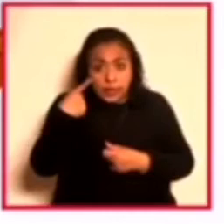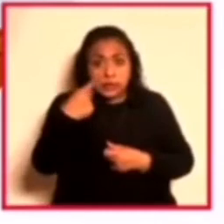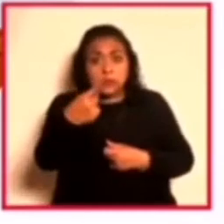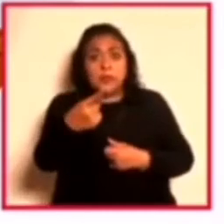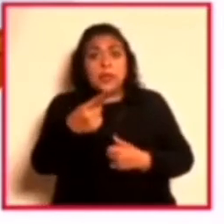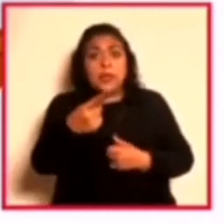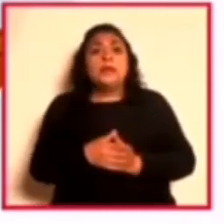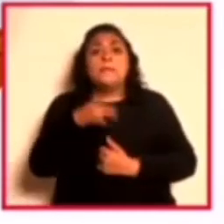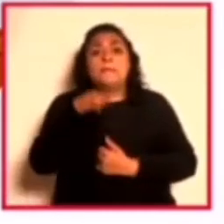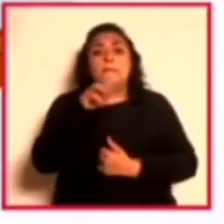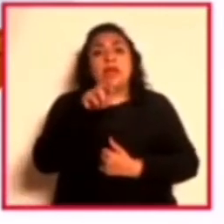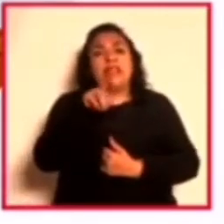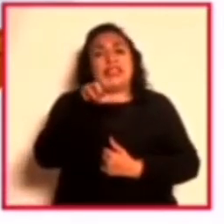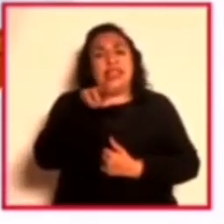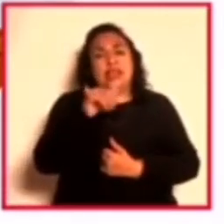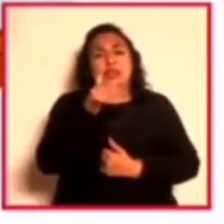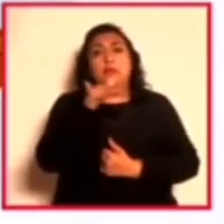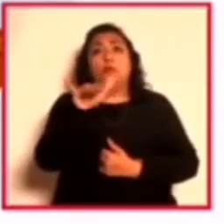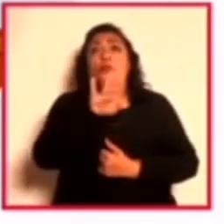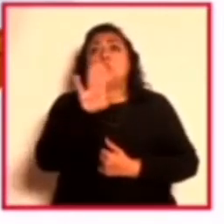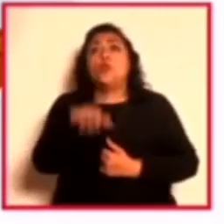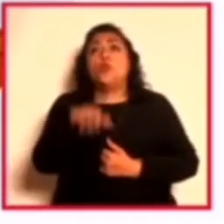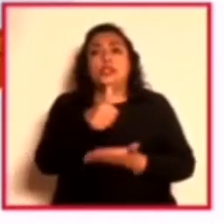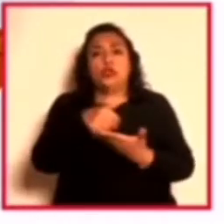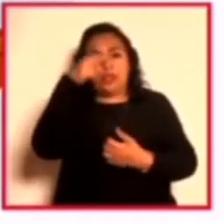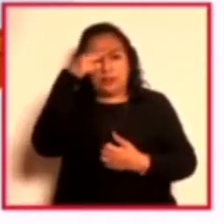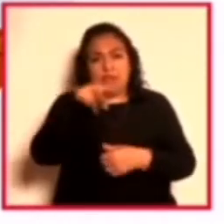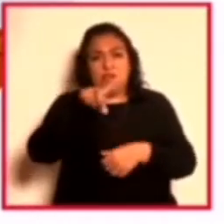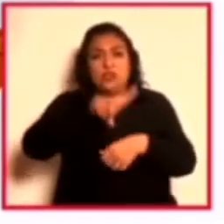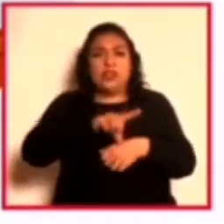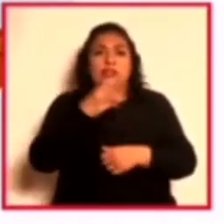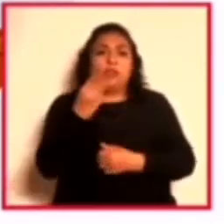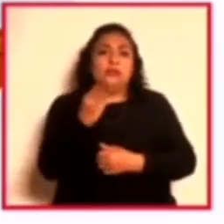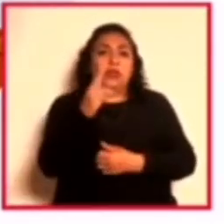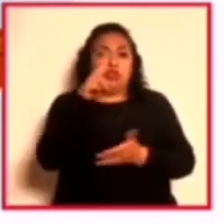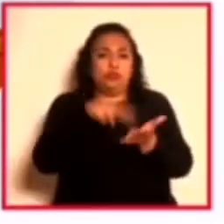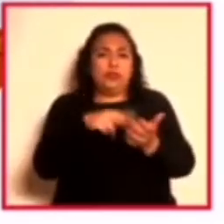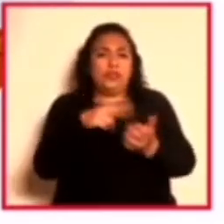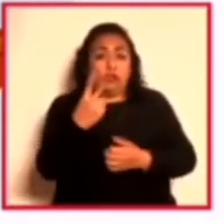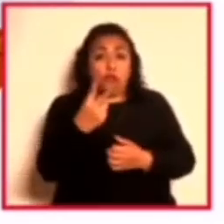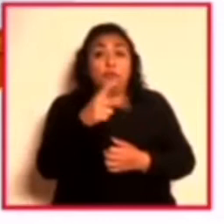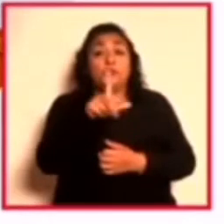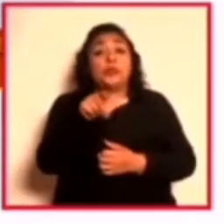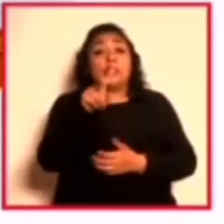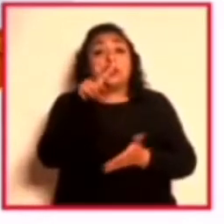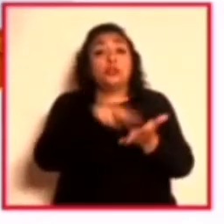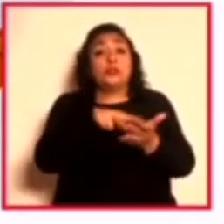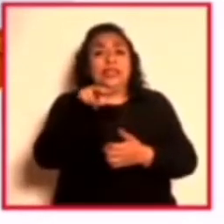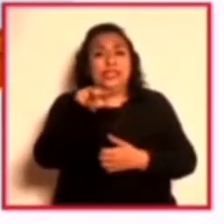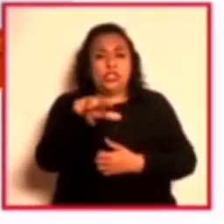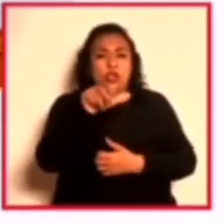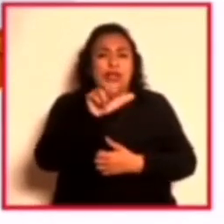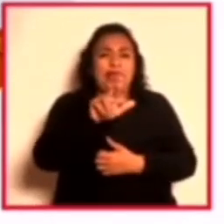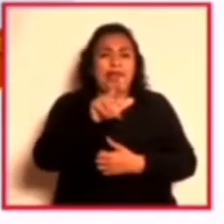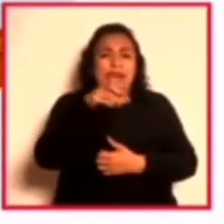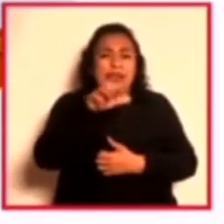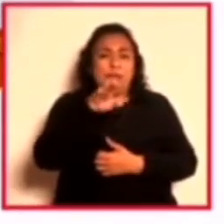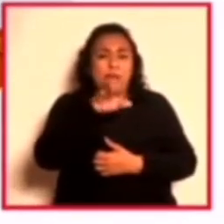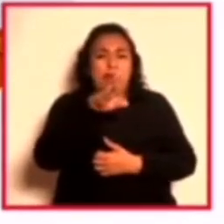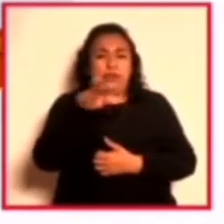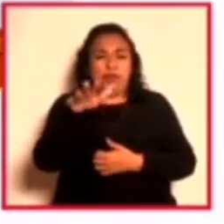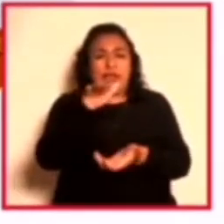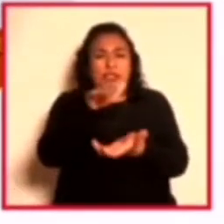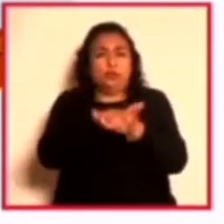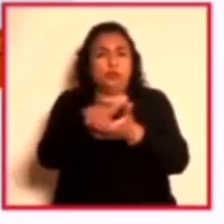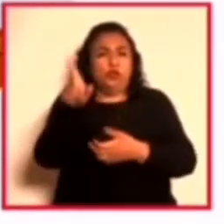Mariana Jampolsky murió en la Ciudad de México el 3 de mayo del 2002. En el 2018, Arjen Van Dertsluis, esposo de